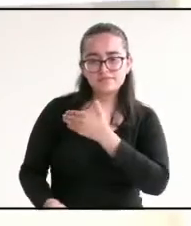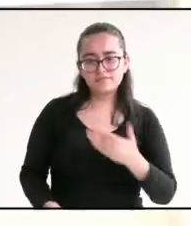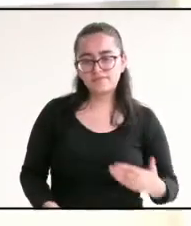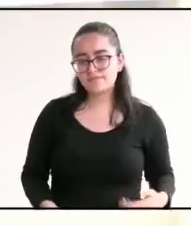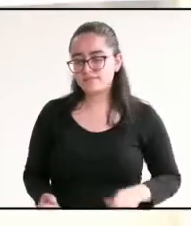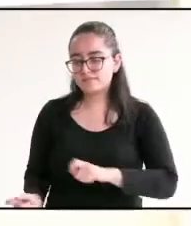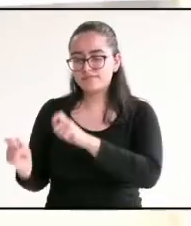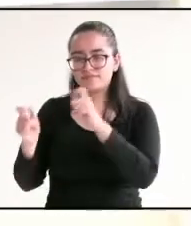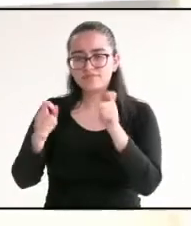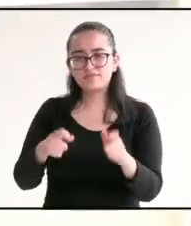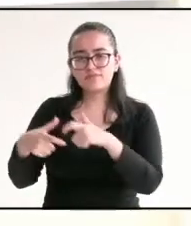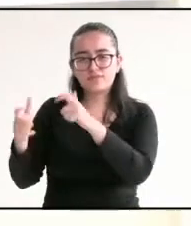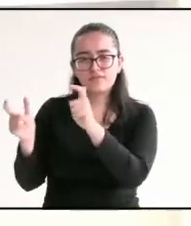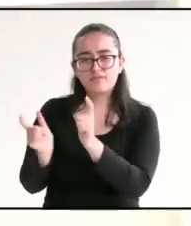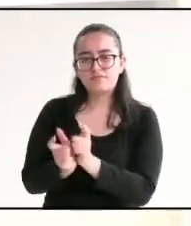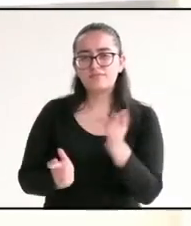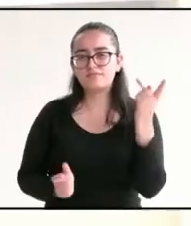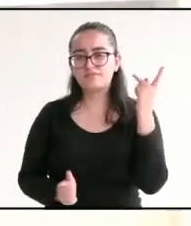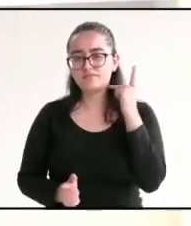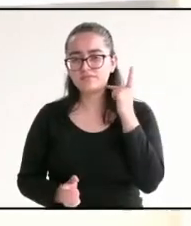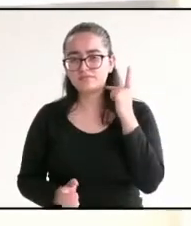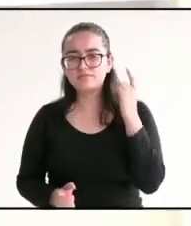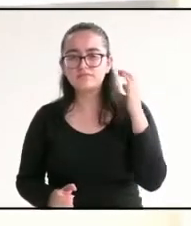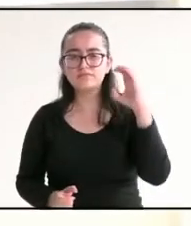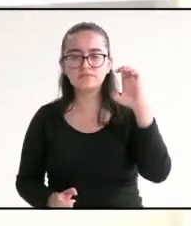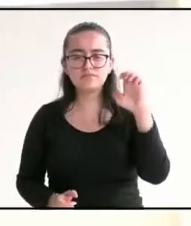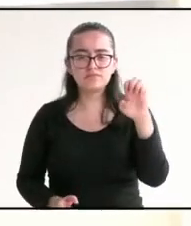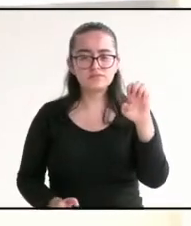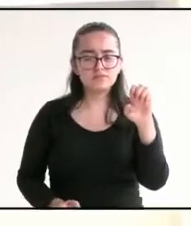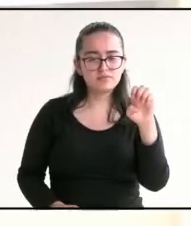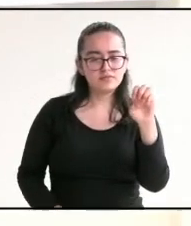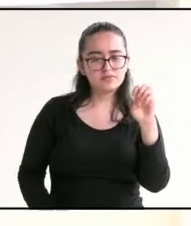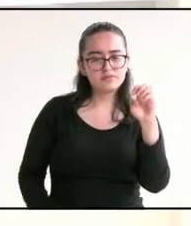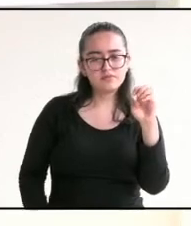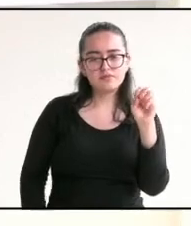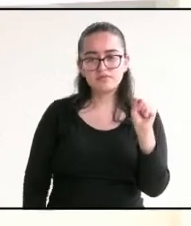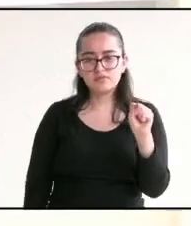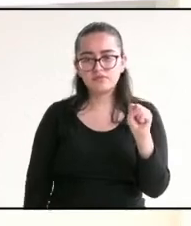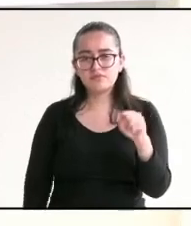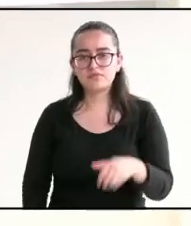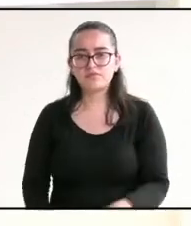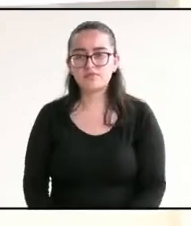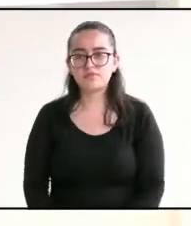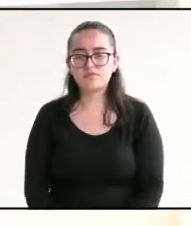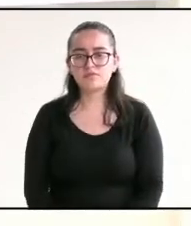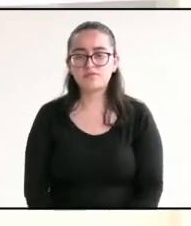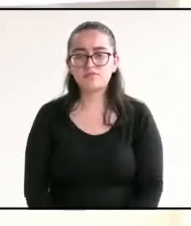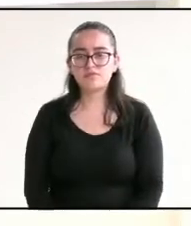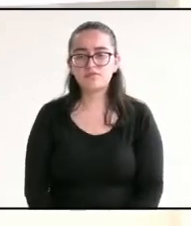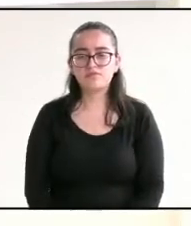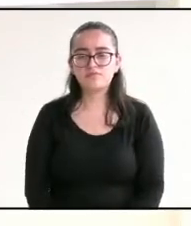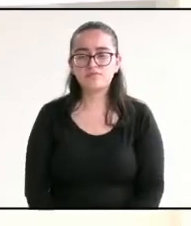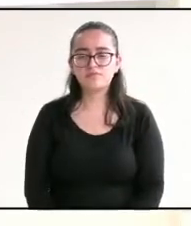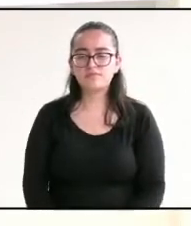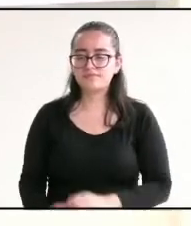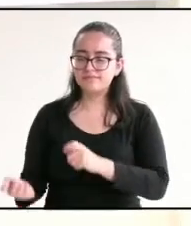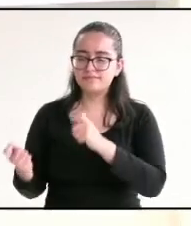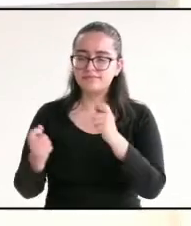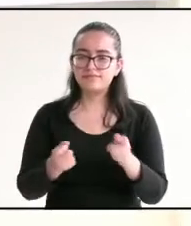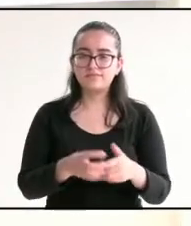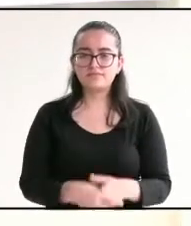Continuamos con Encuentro Solidario. El candidato Luis Antonio Eguía Parra. Adelante, candidato.